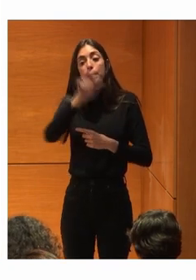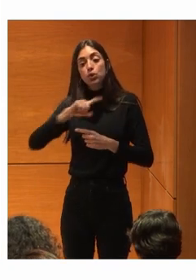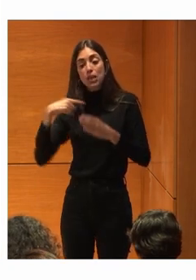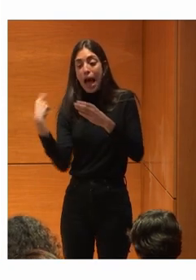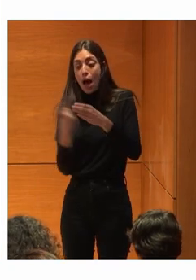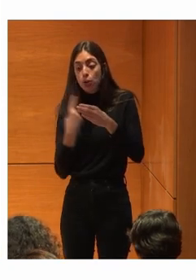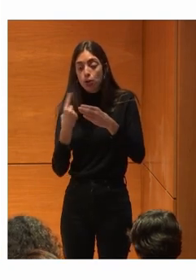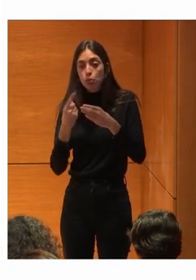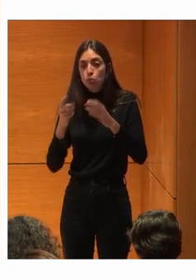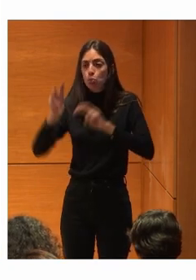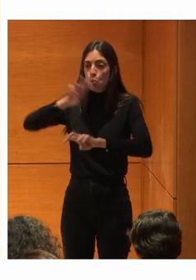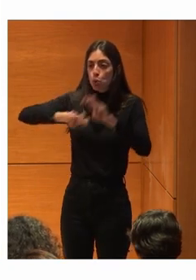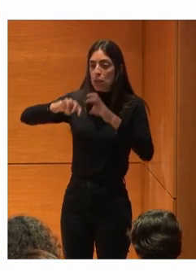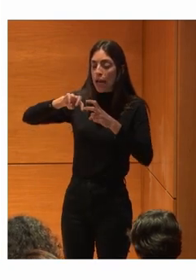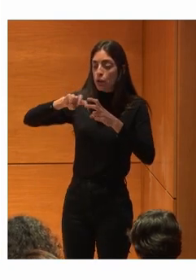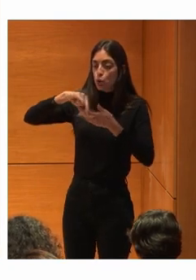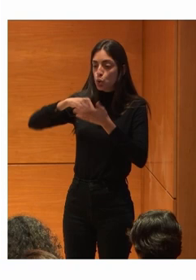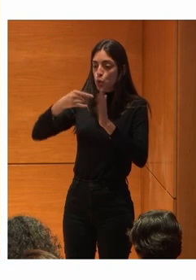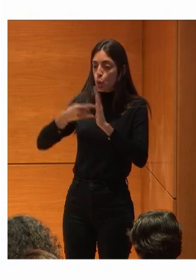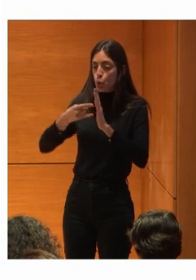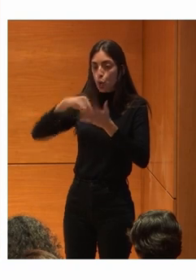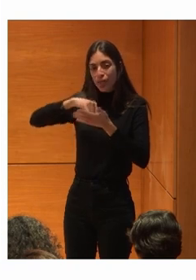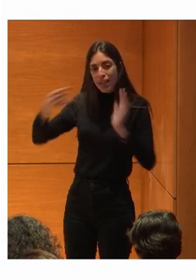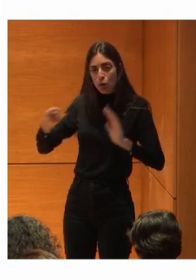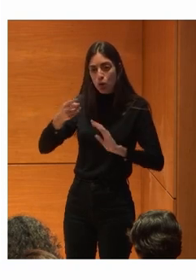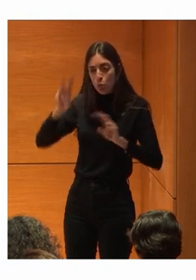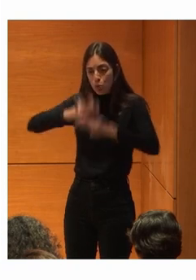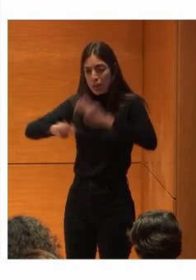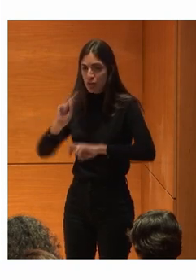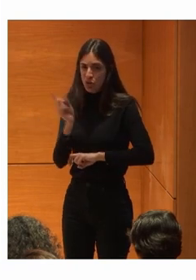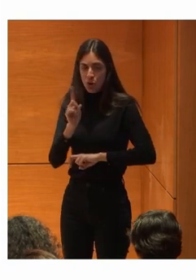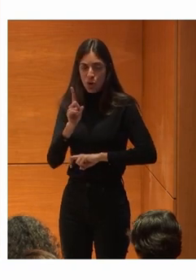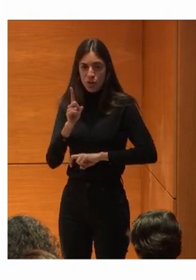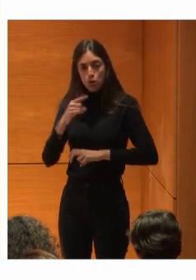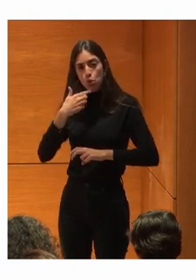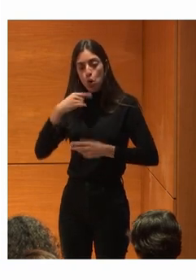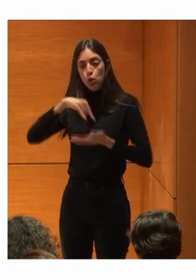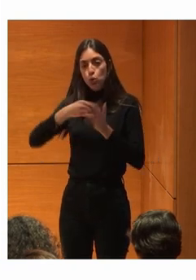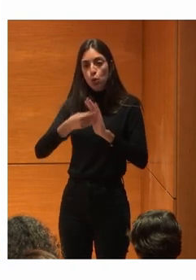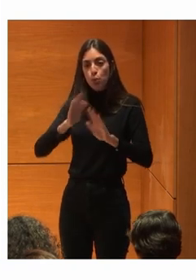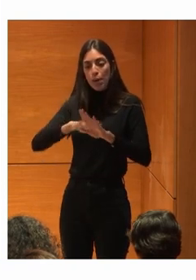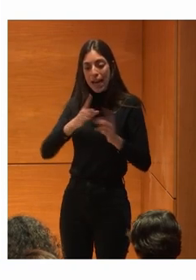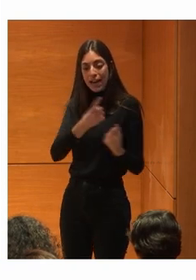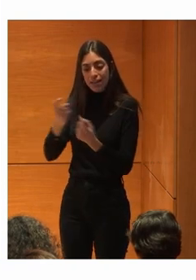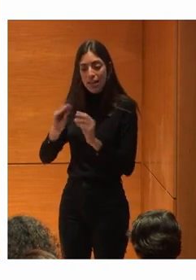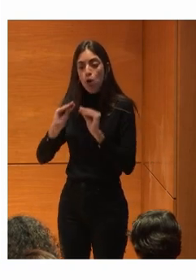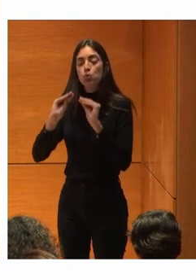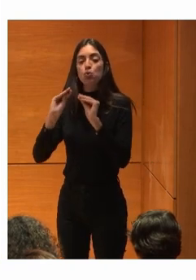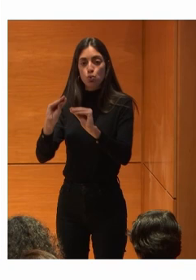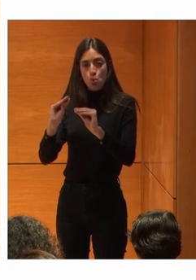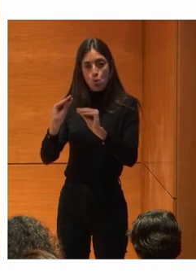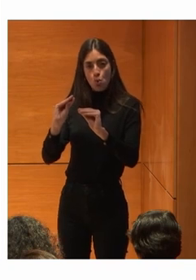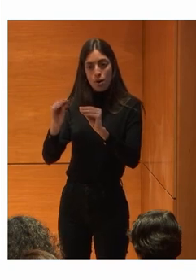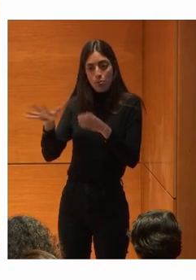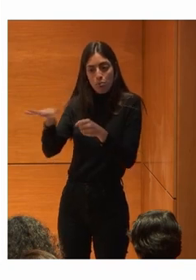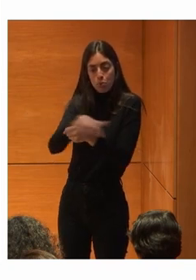estaban buscando Una solución tecnológica Estaban buscando Una solución A su necesidad De Vivirla Su vida De una